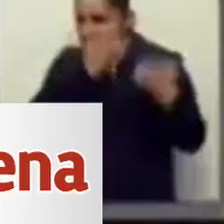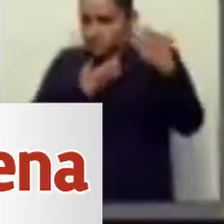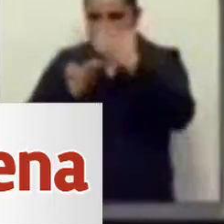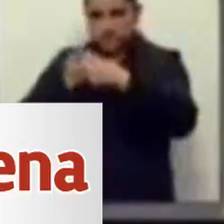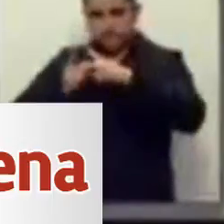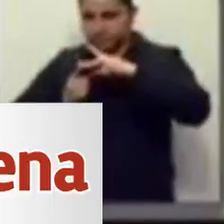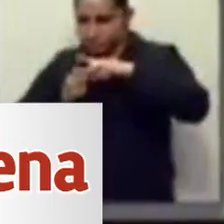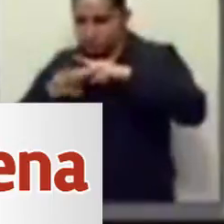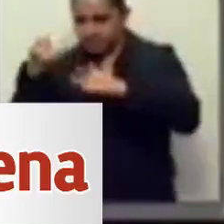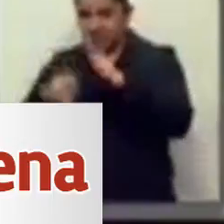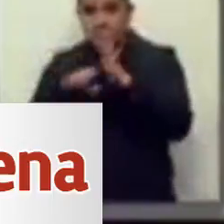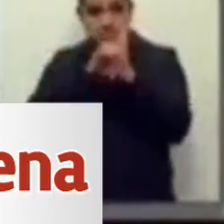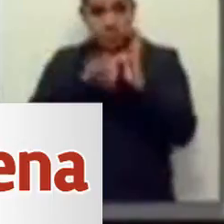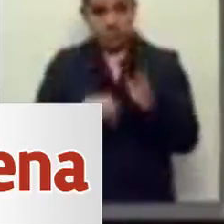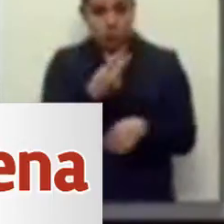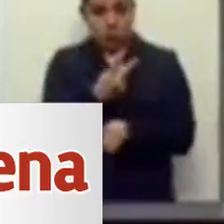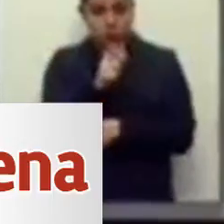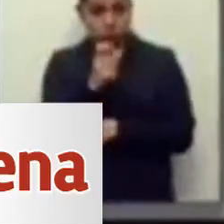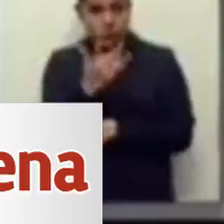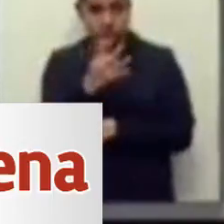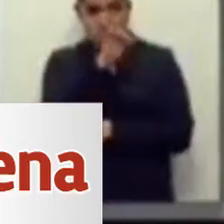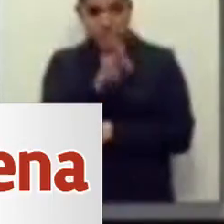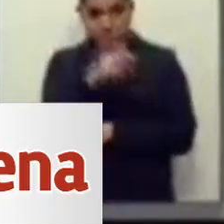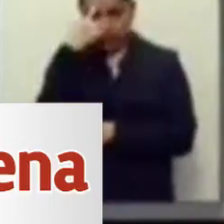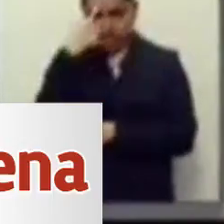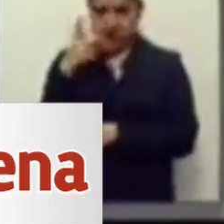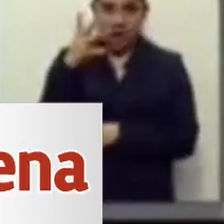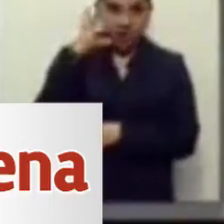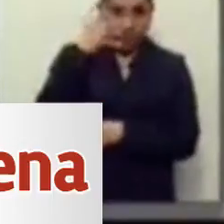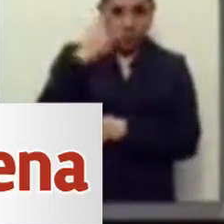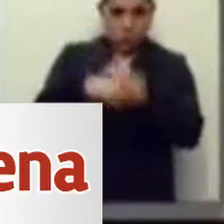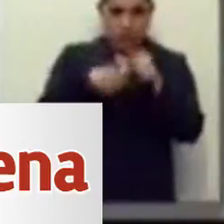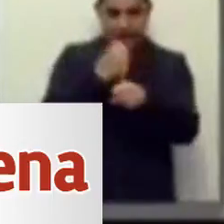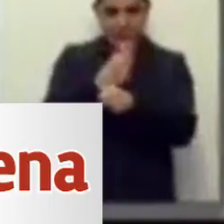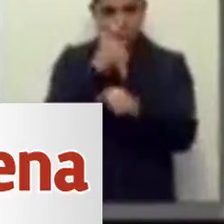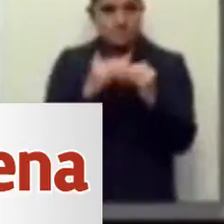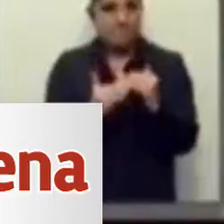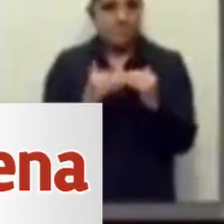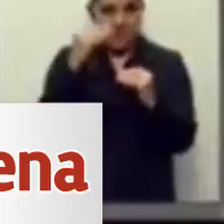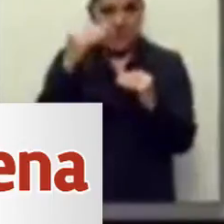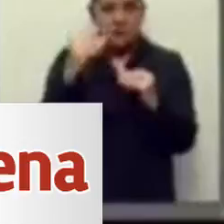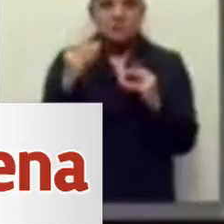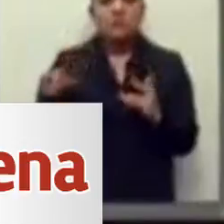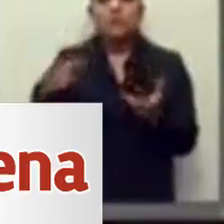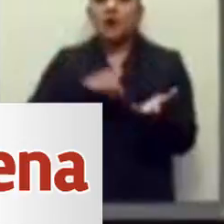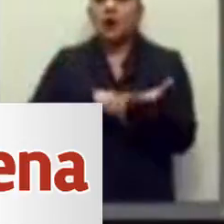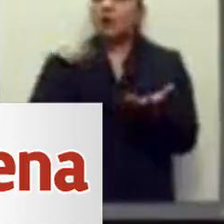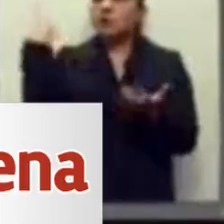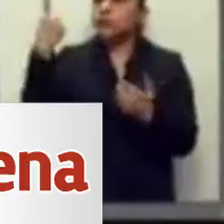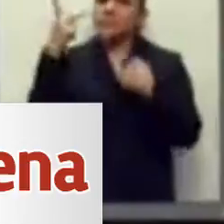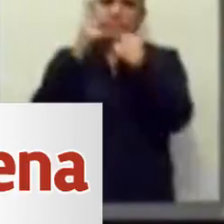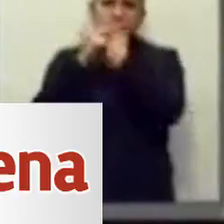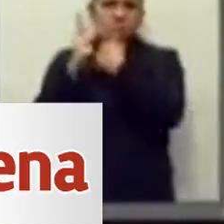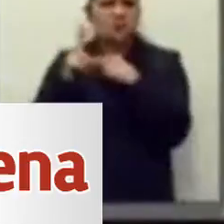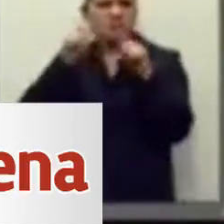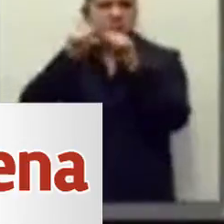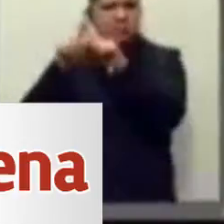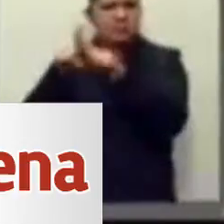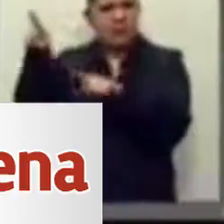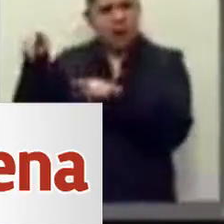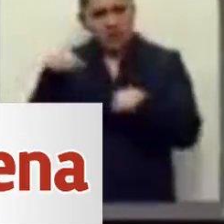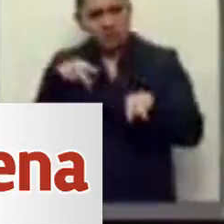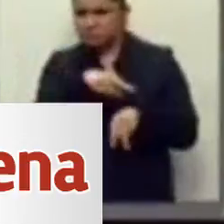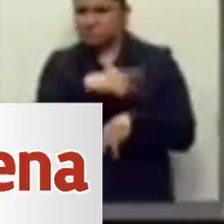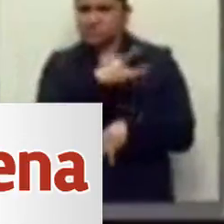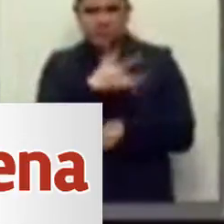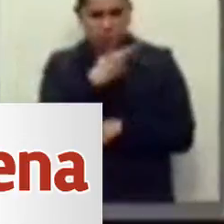de 2.5% de crecimiento para el año que entra y hoy ya los organismos financieros internacionales están hablando de